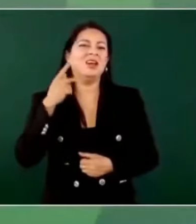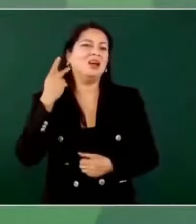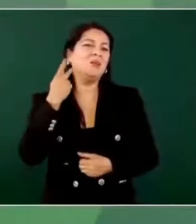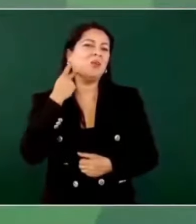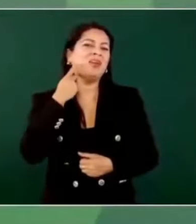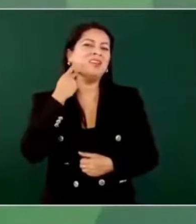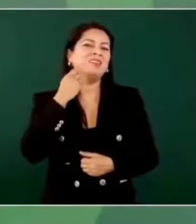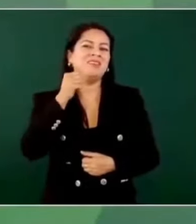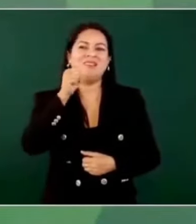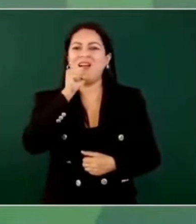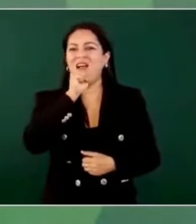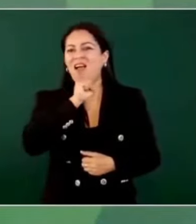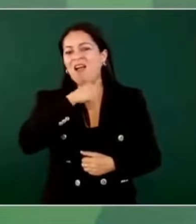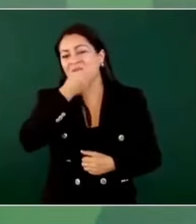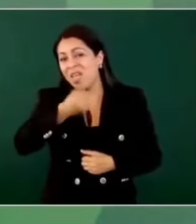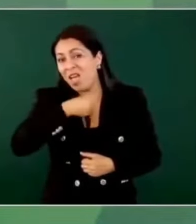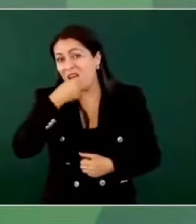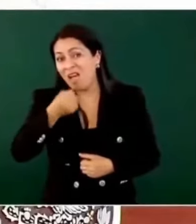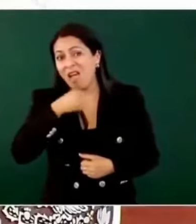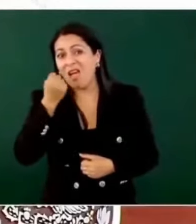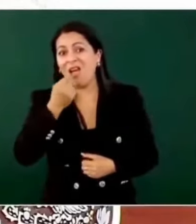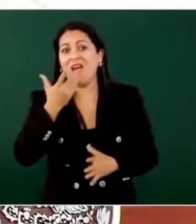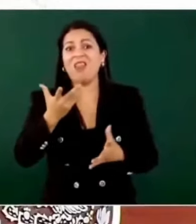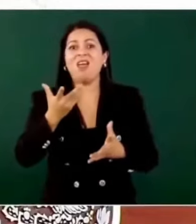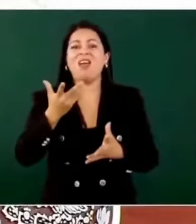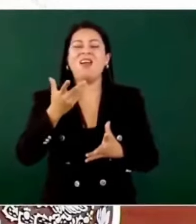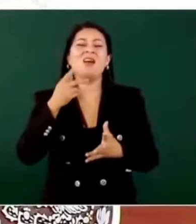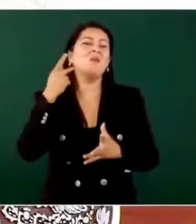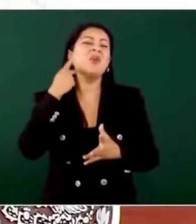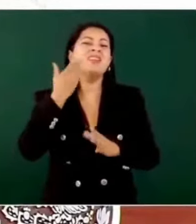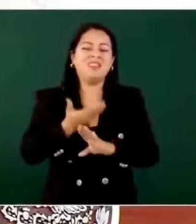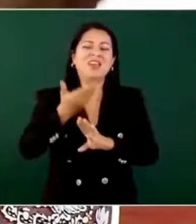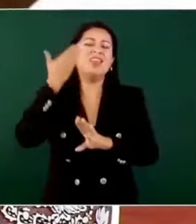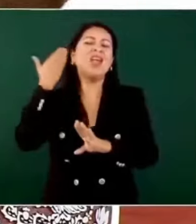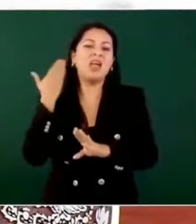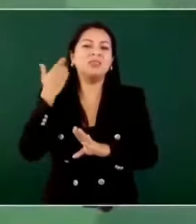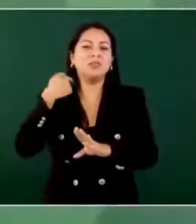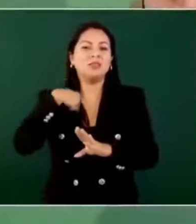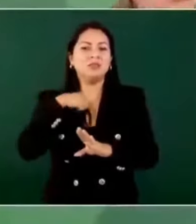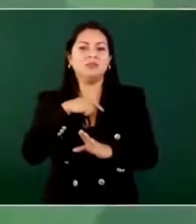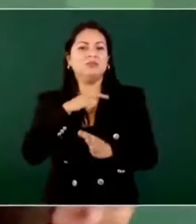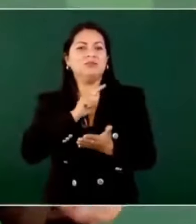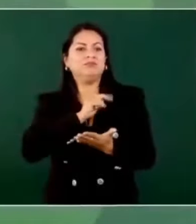en la llamada sociedad política, soy leal.